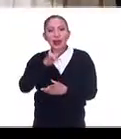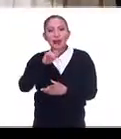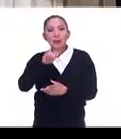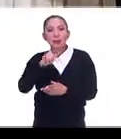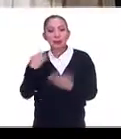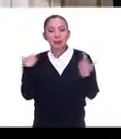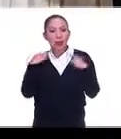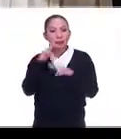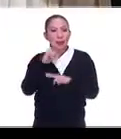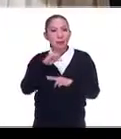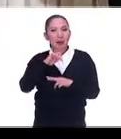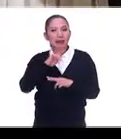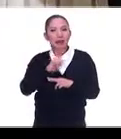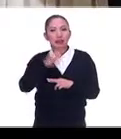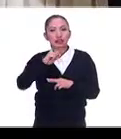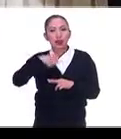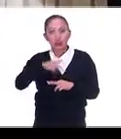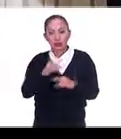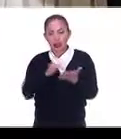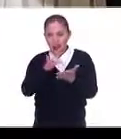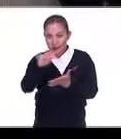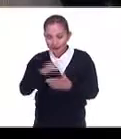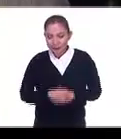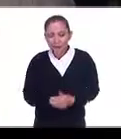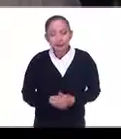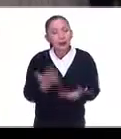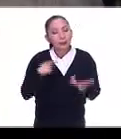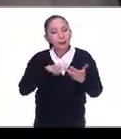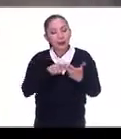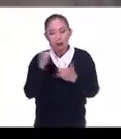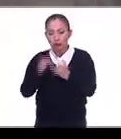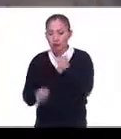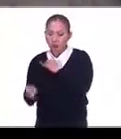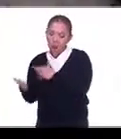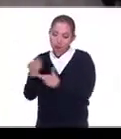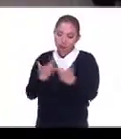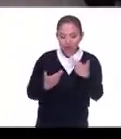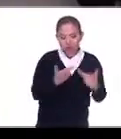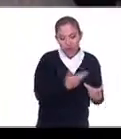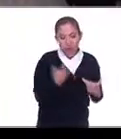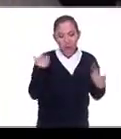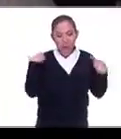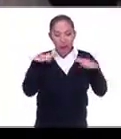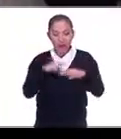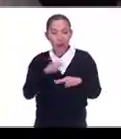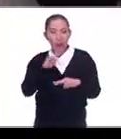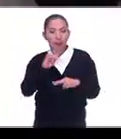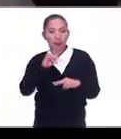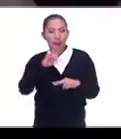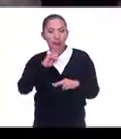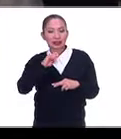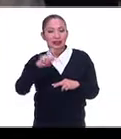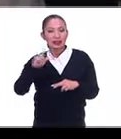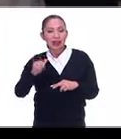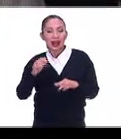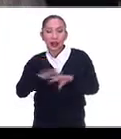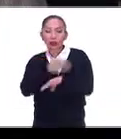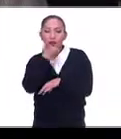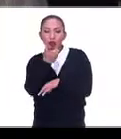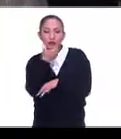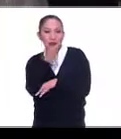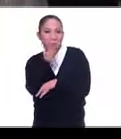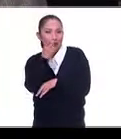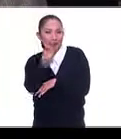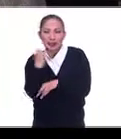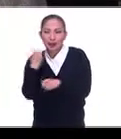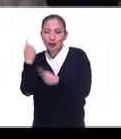nosotros la maestra Marta Turoc. Gracias, Marta. Pues empezamos por el final. El maestro Emportilla cambió de costumbres, como dicen